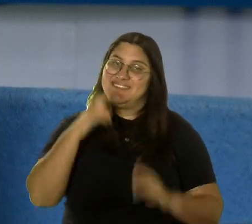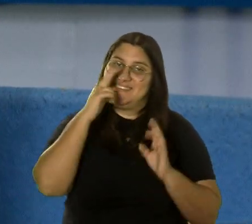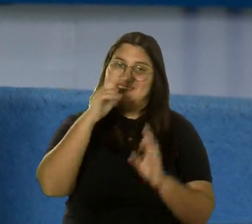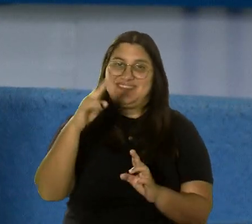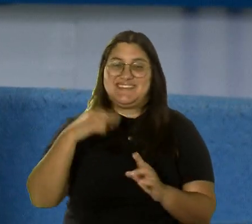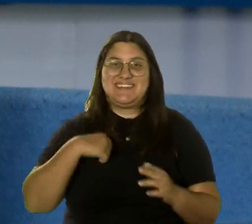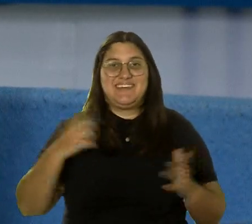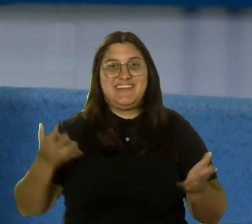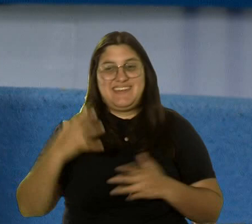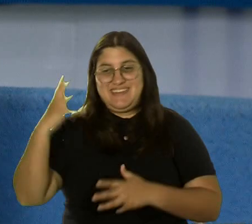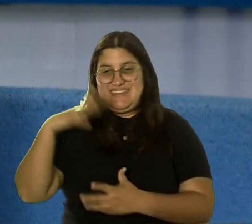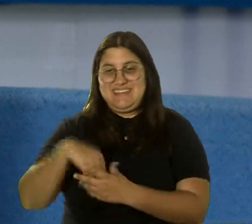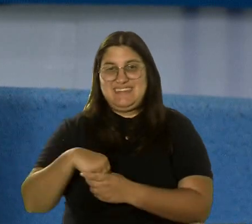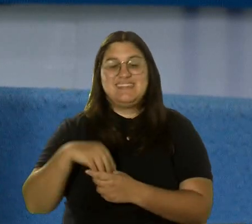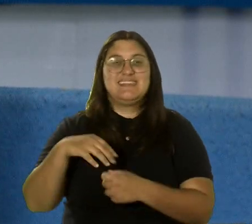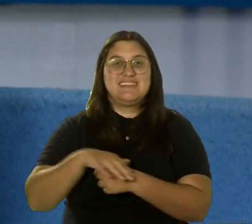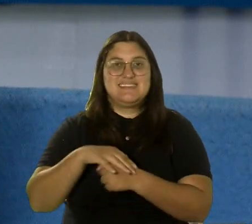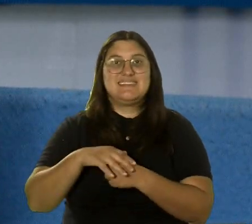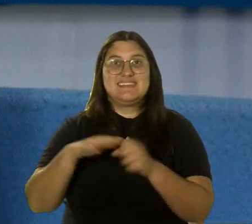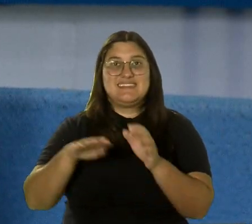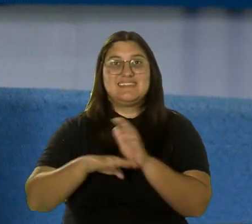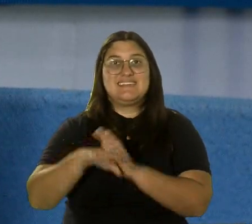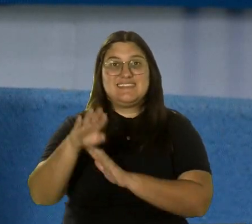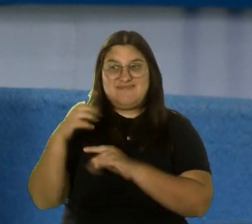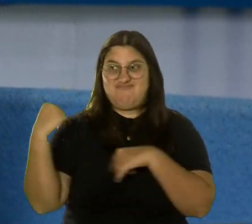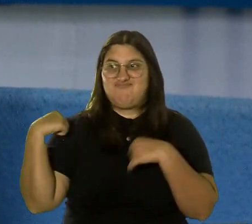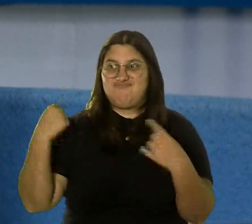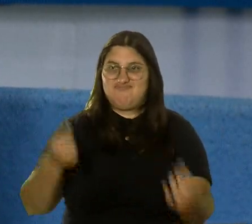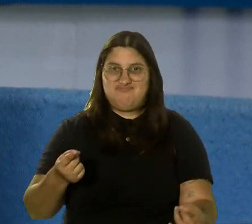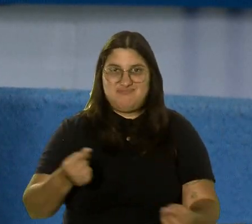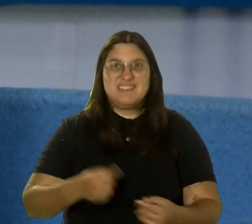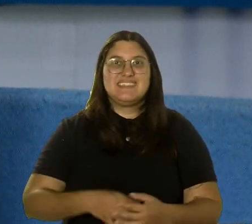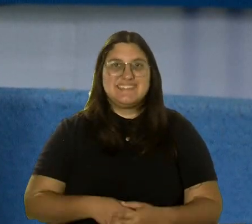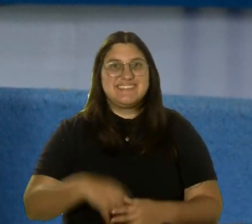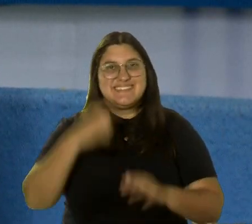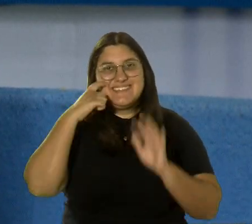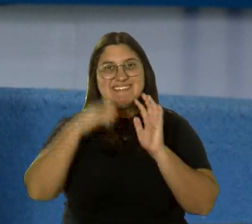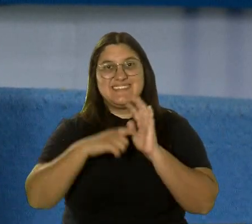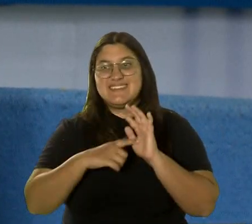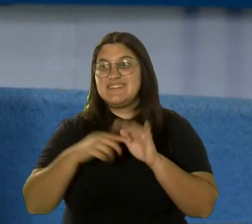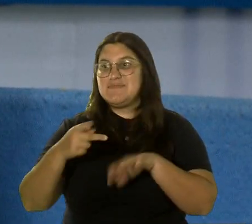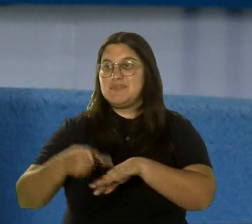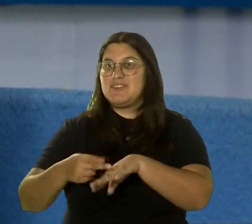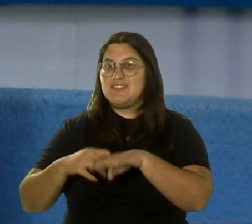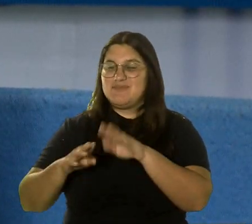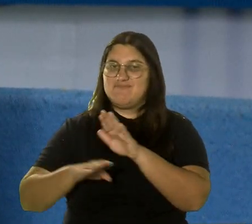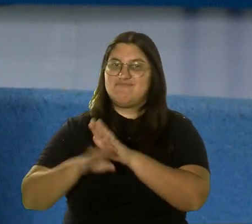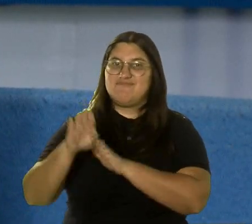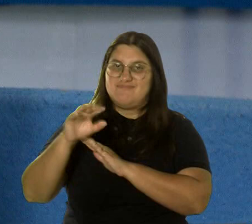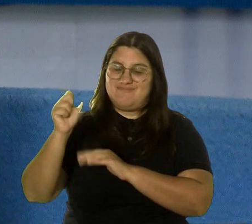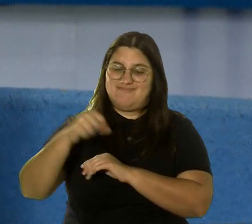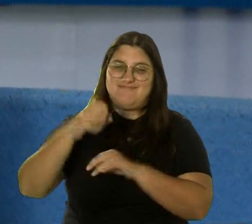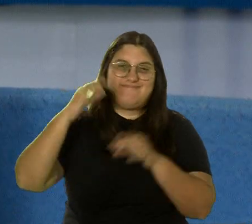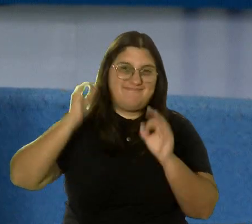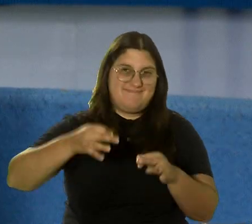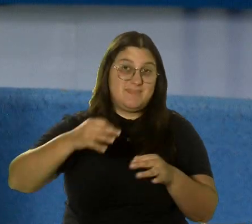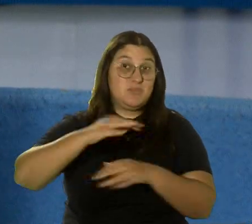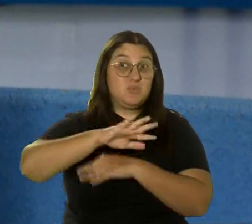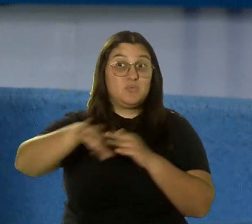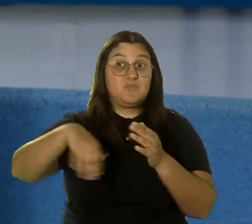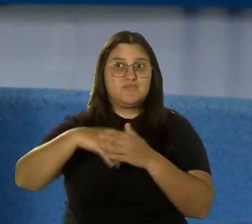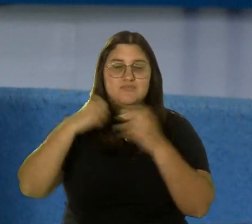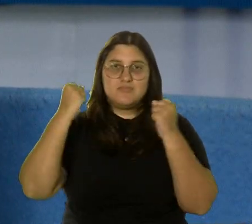De estar inmersa en el sector de emprendimiento desde hace ya muchos años y he visto la evolución en Puerto Rico. Pero definitivamente todas las organizaciones